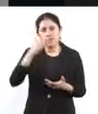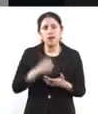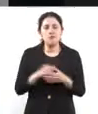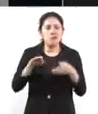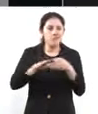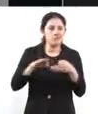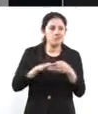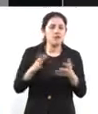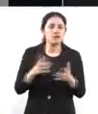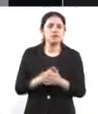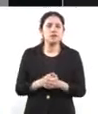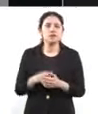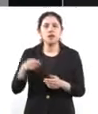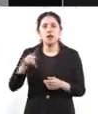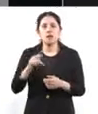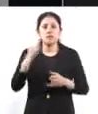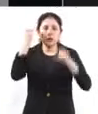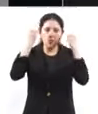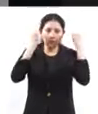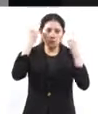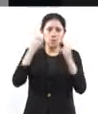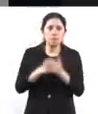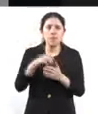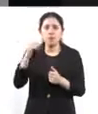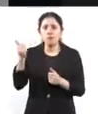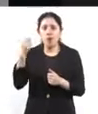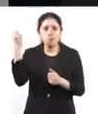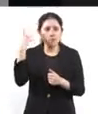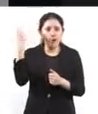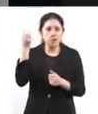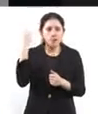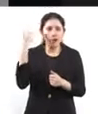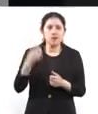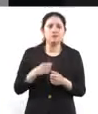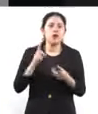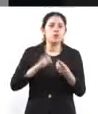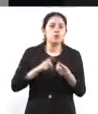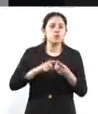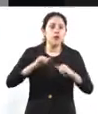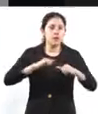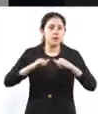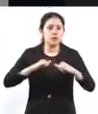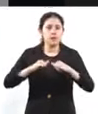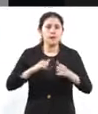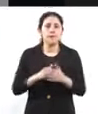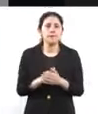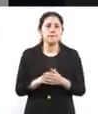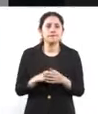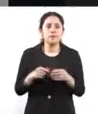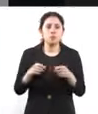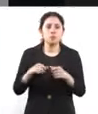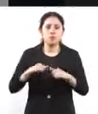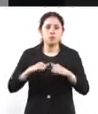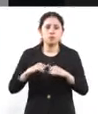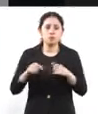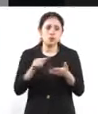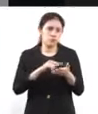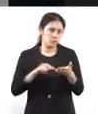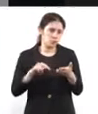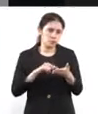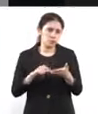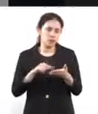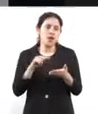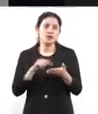si fuera un evento en otro venue, pues siempre es útil el botón de cómo llegar, que nos conectaría